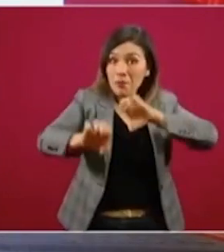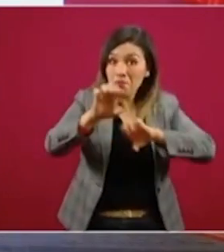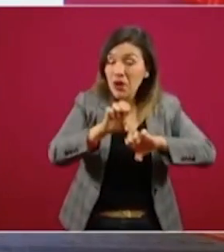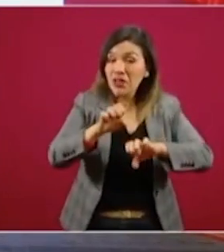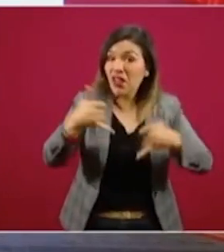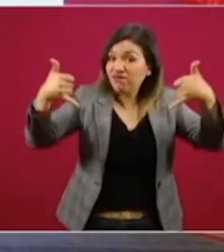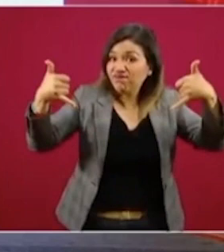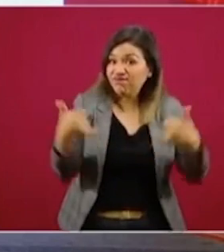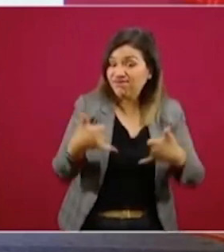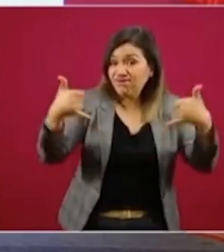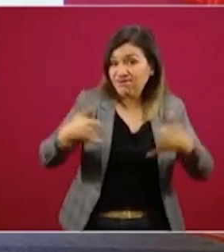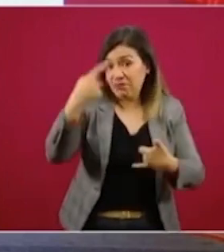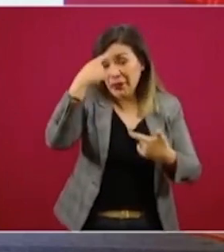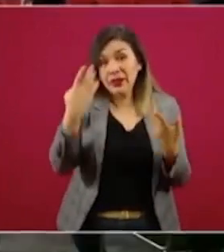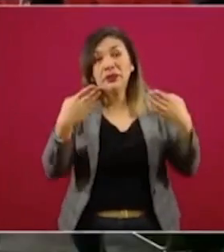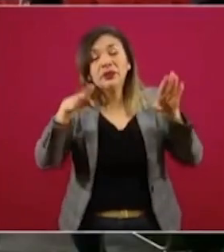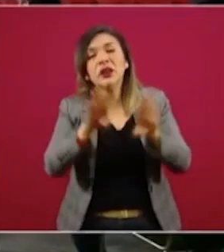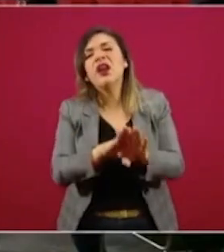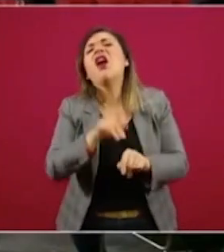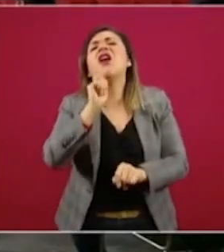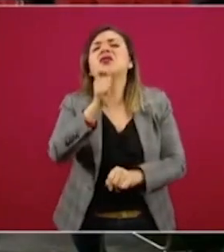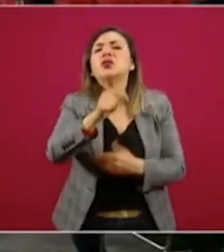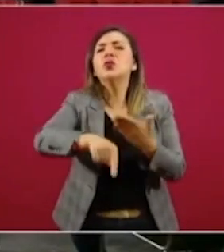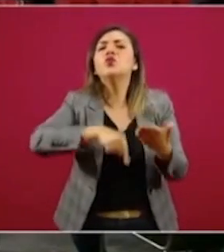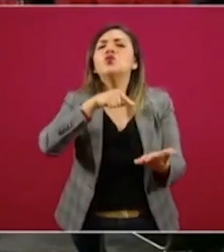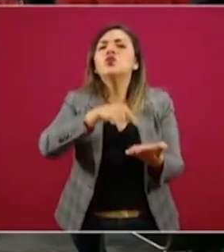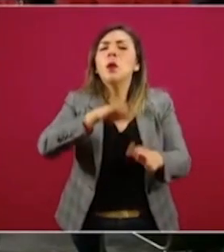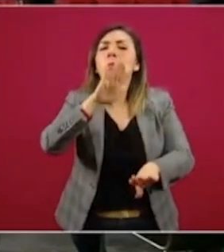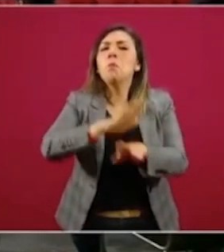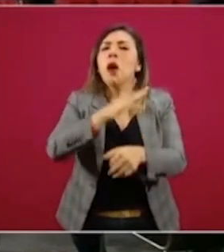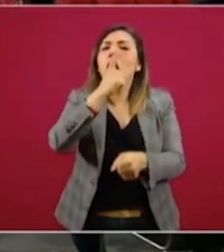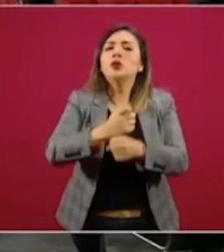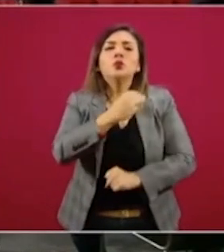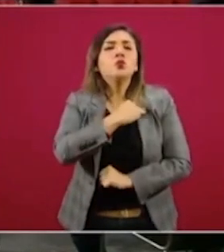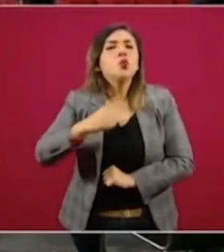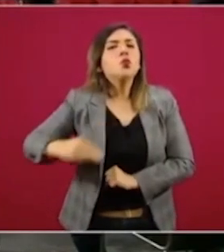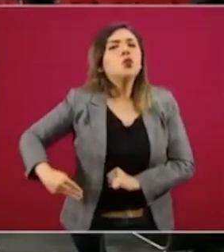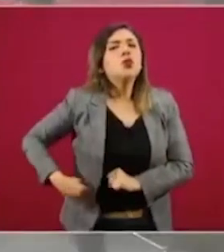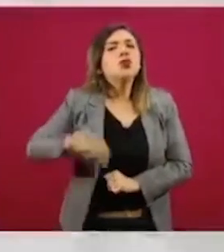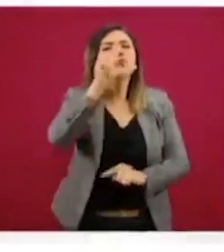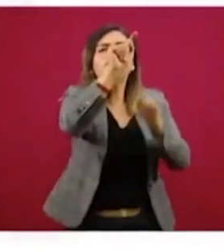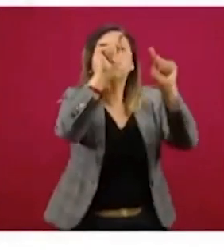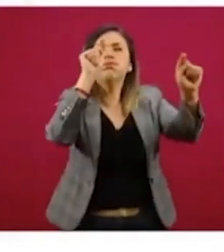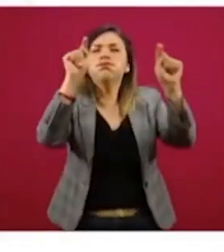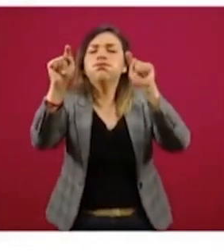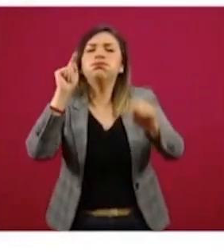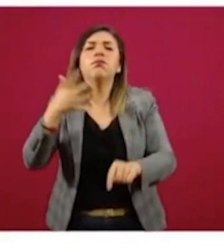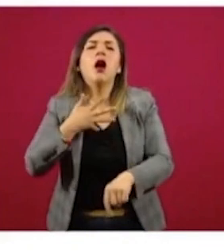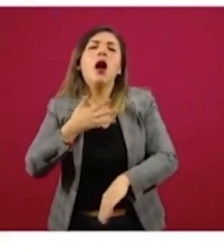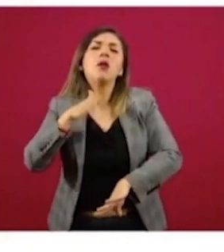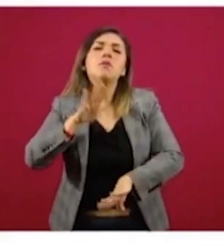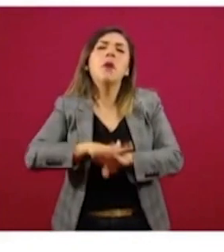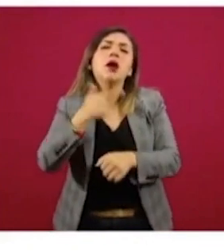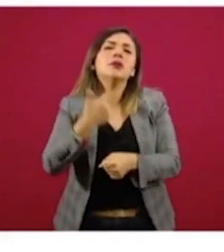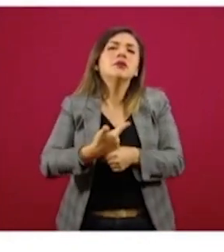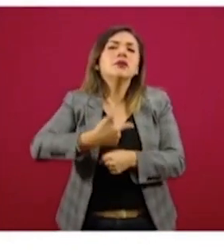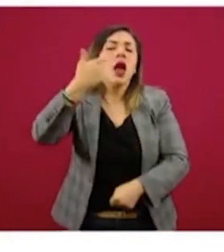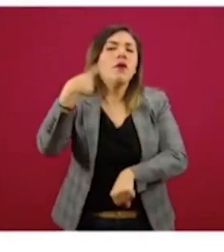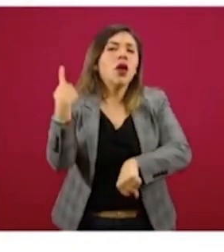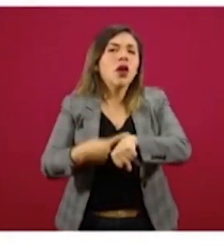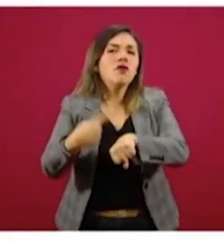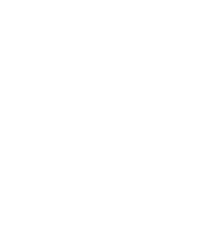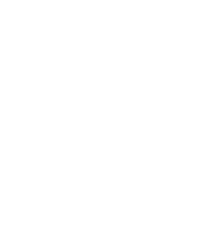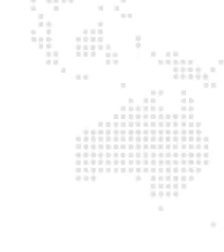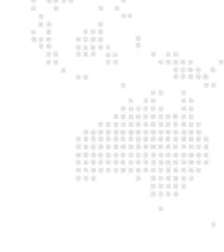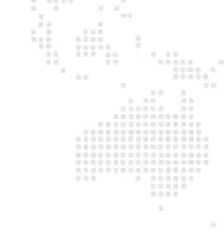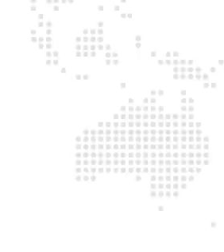se niegan al cierre se encuentran en los municipios más afectados por la pandemia.